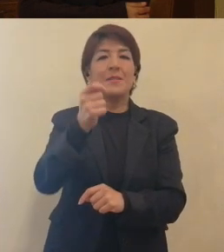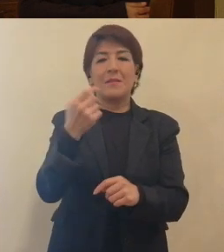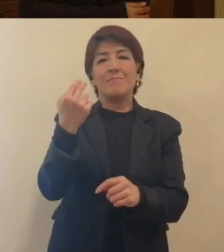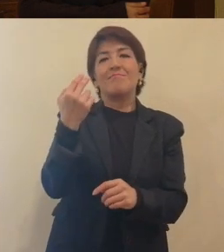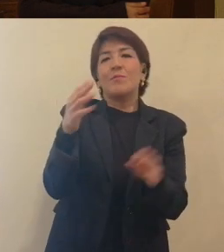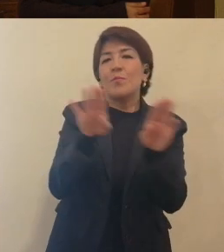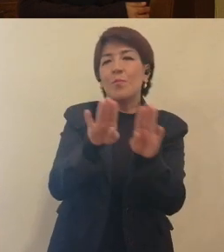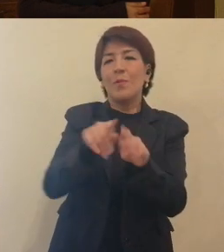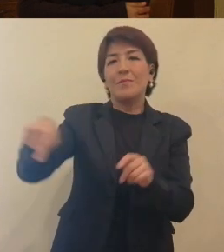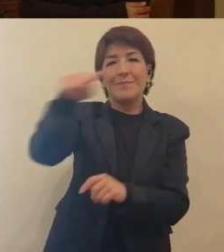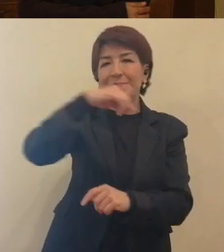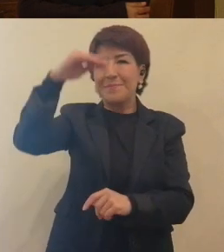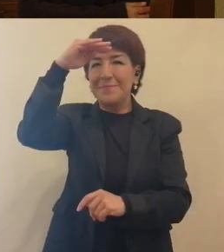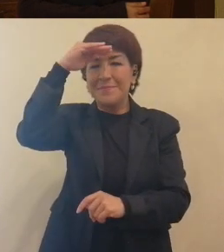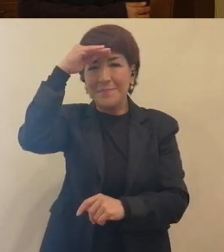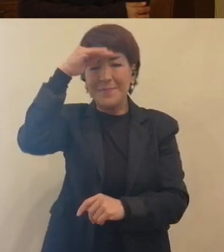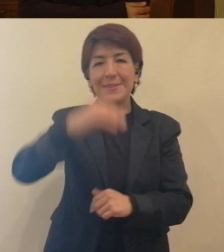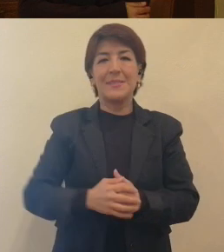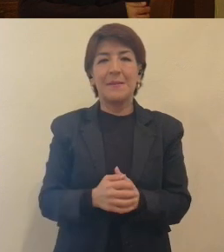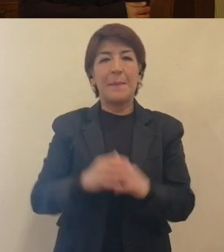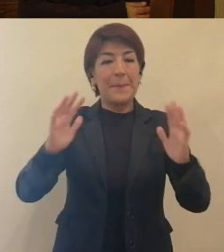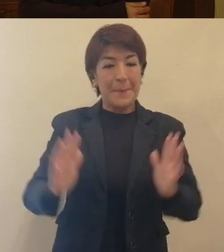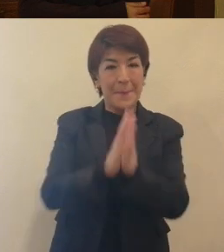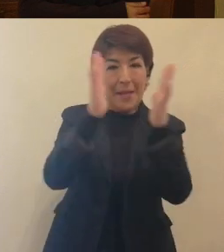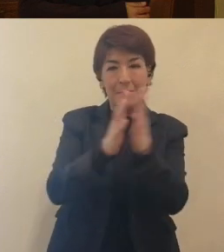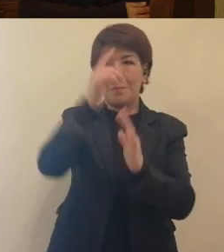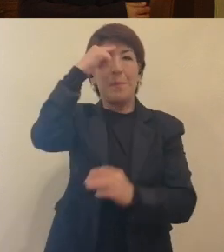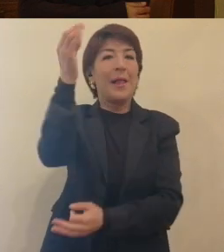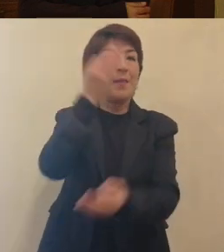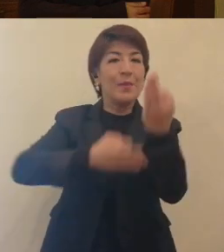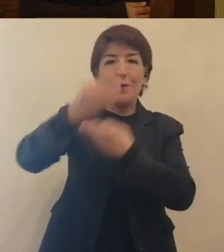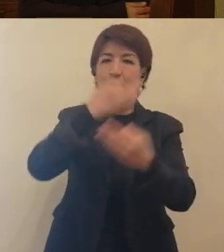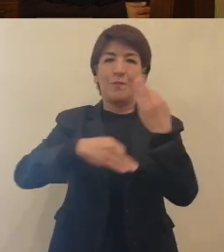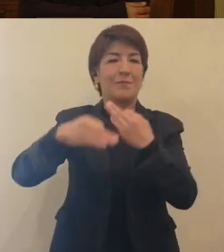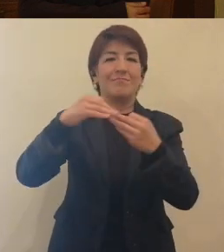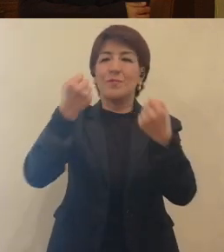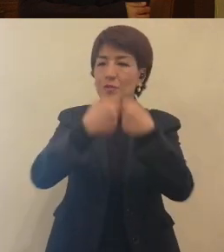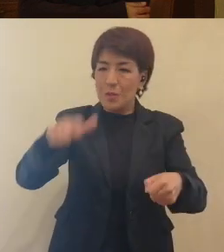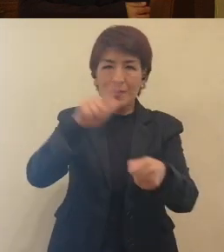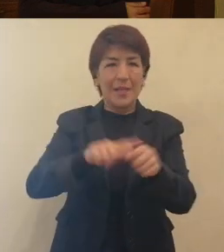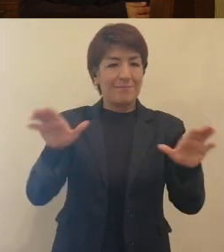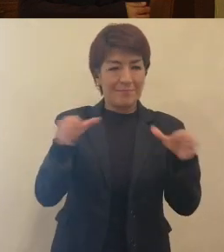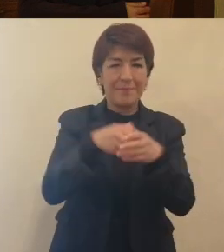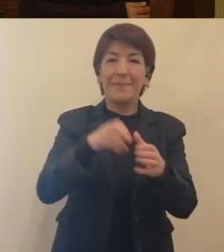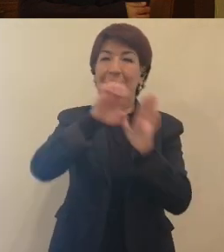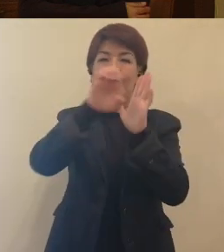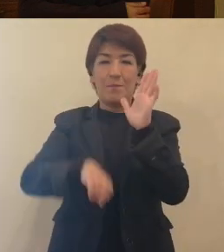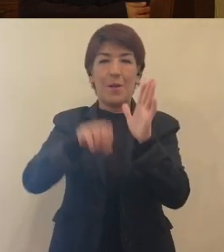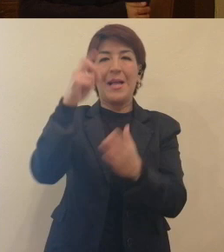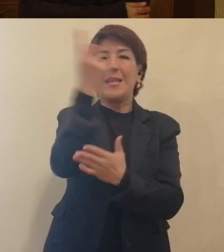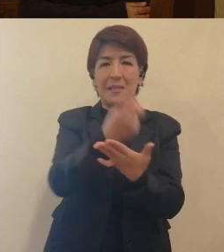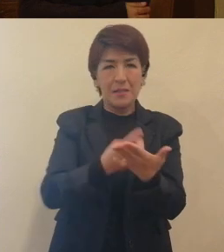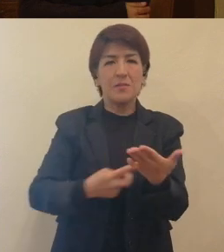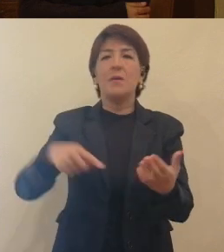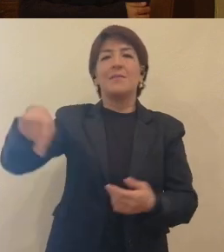de que se considere lo que es la participación de todos a nivel social. Es algo que, por ejemplo, en